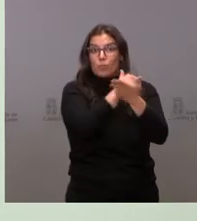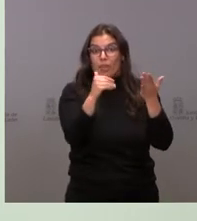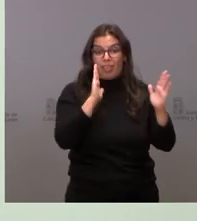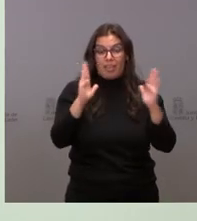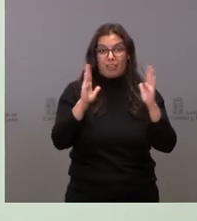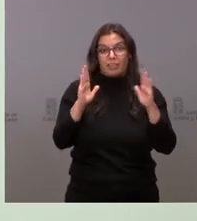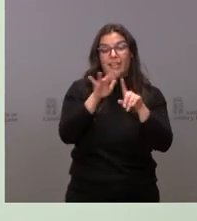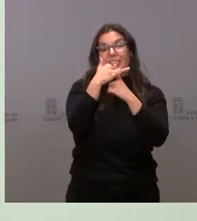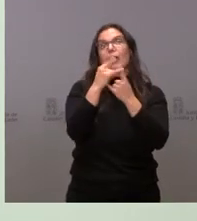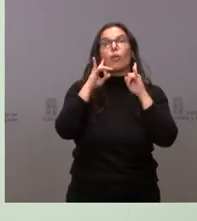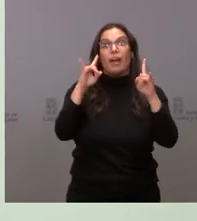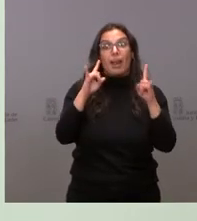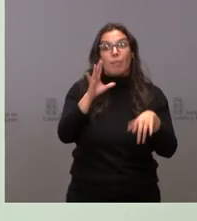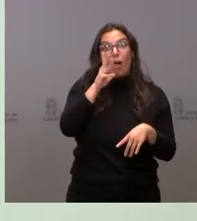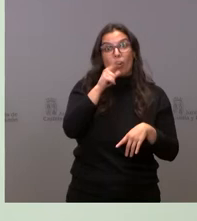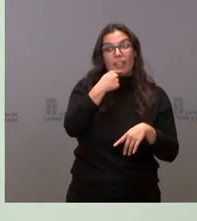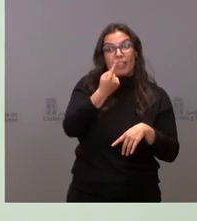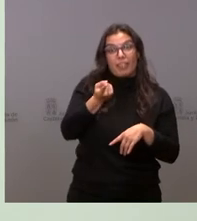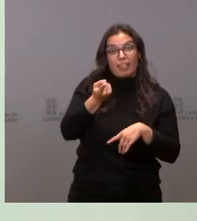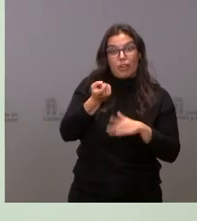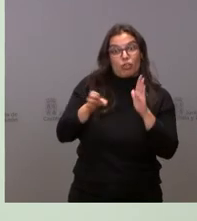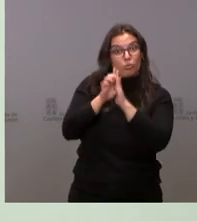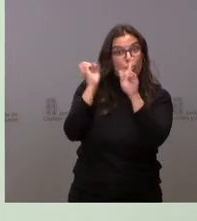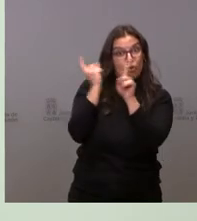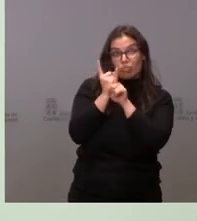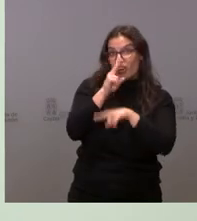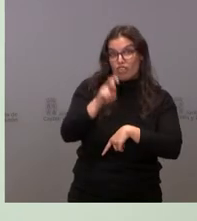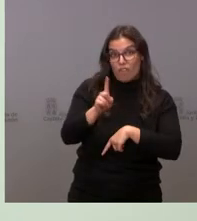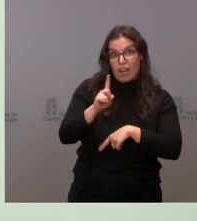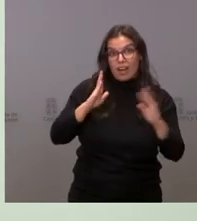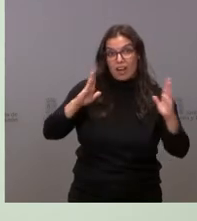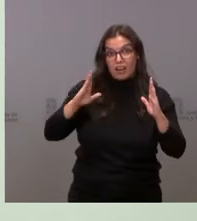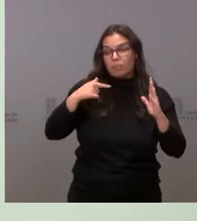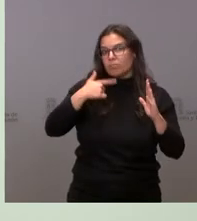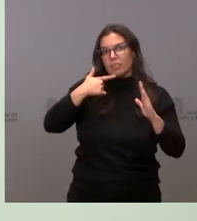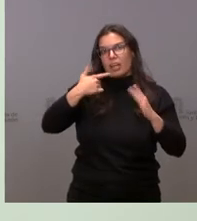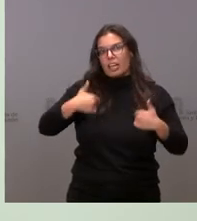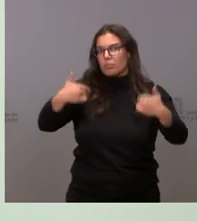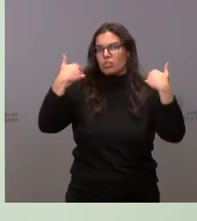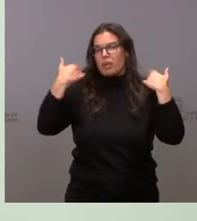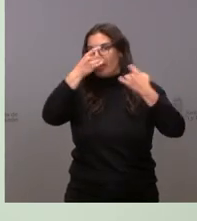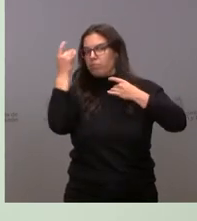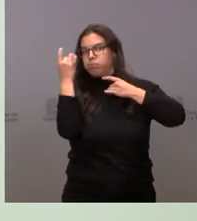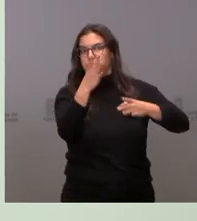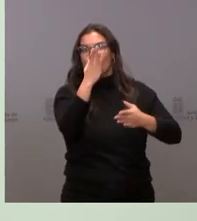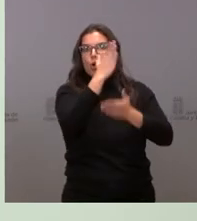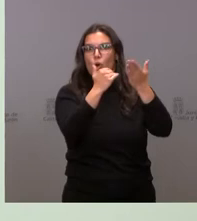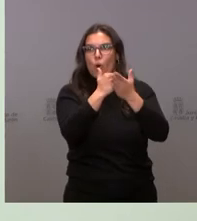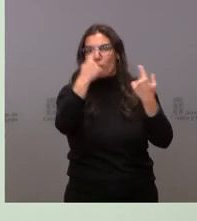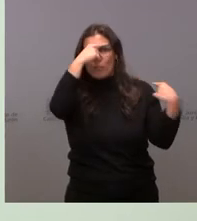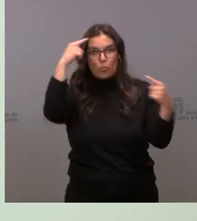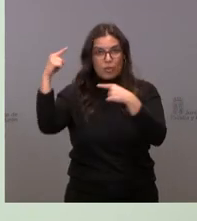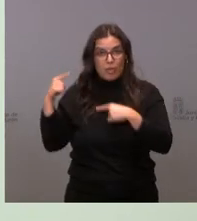alarma que ahora se declara inconstitucional, ha trasladado toda la responsabilidad a las comunidades autónomas y, precisamente,